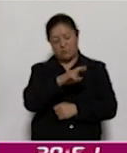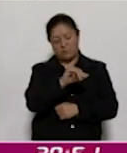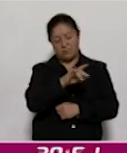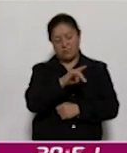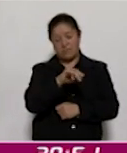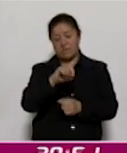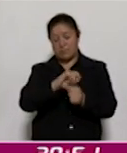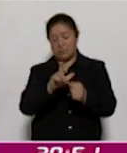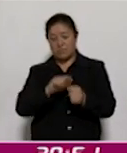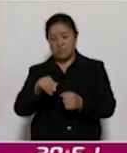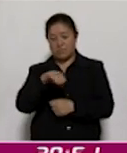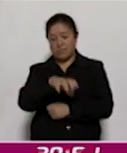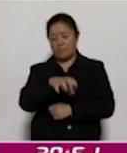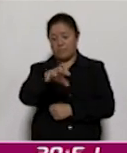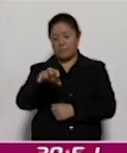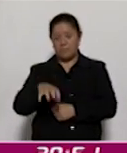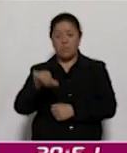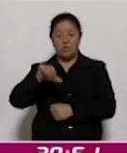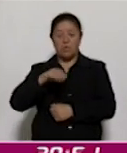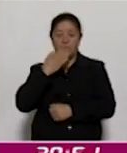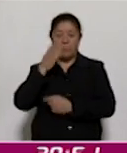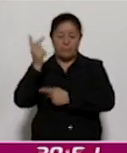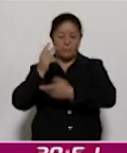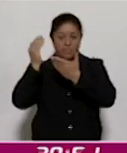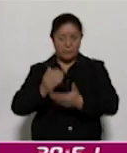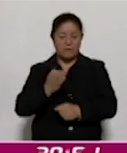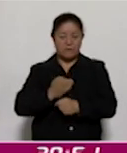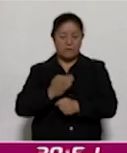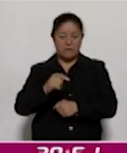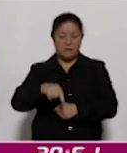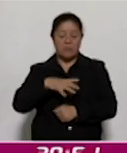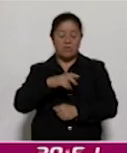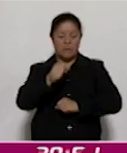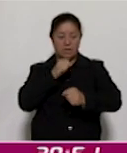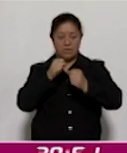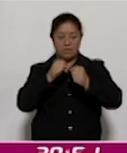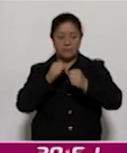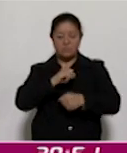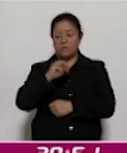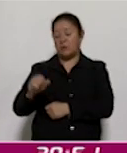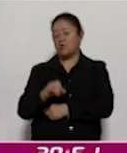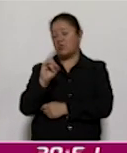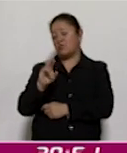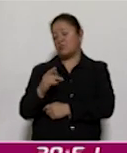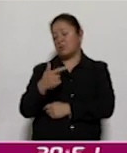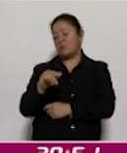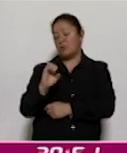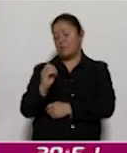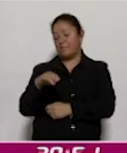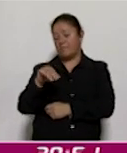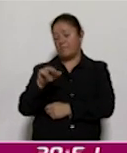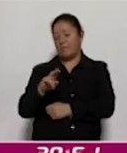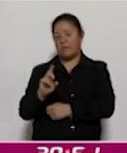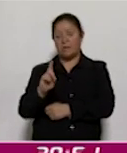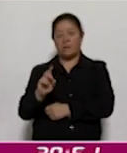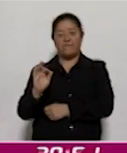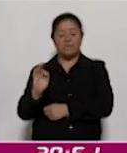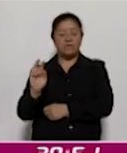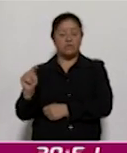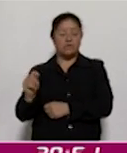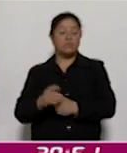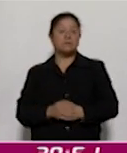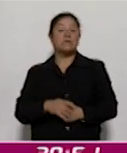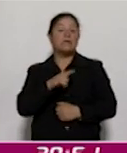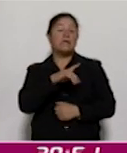metropolitana y hoy damos la bienvenida a esta cabina, a esta entrevista a Jorge Omar Daniel Flores Torres, él es